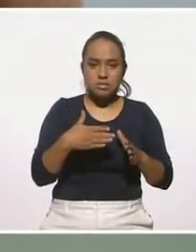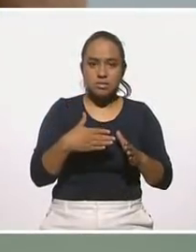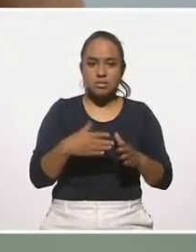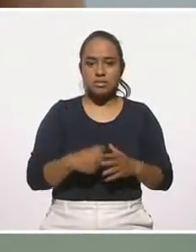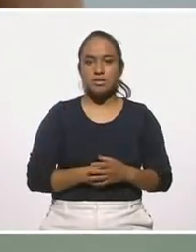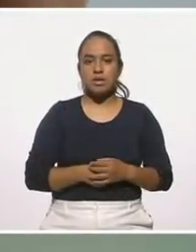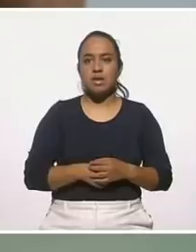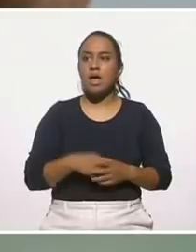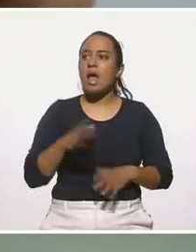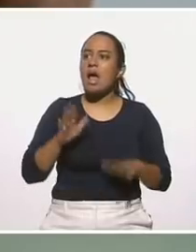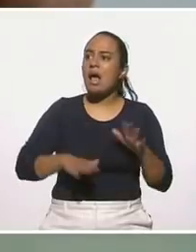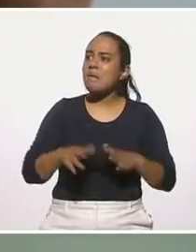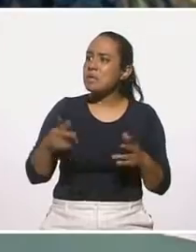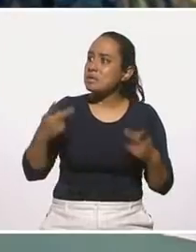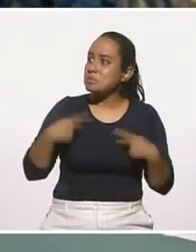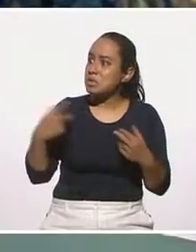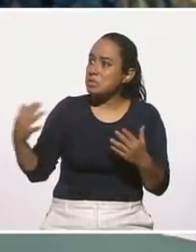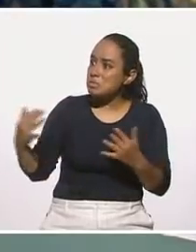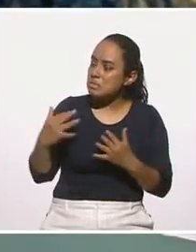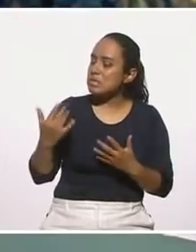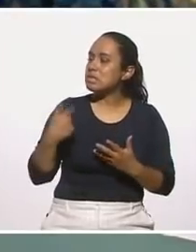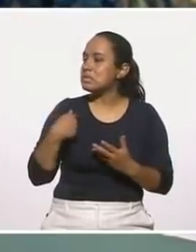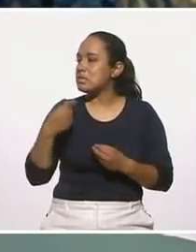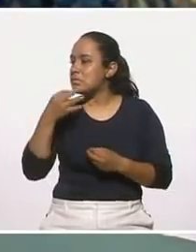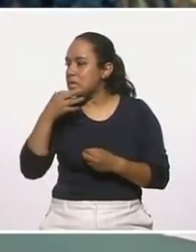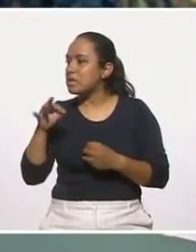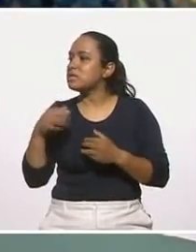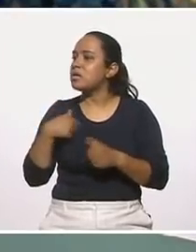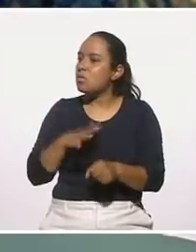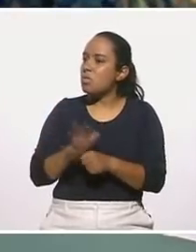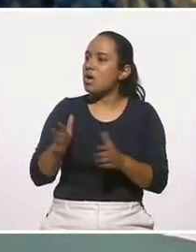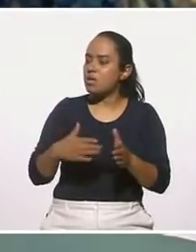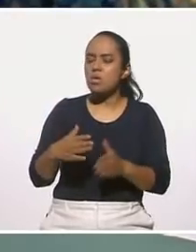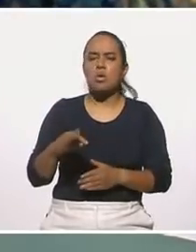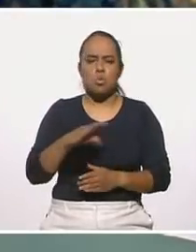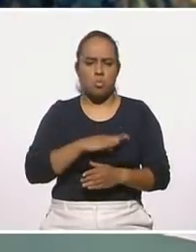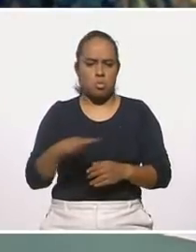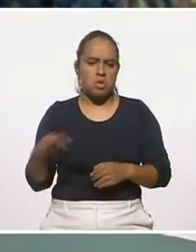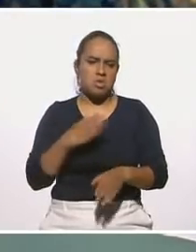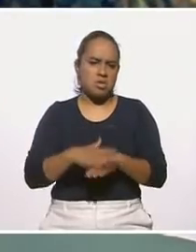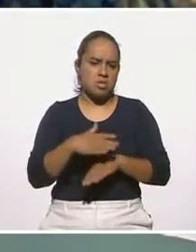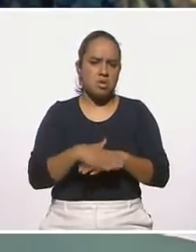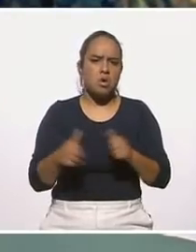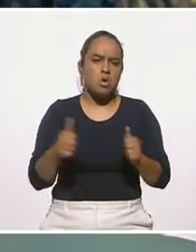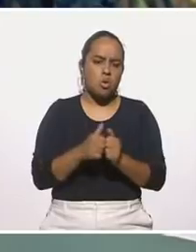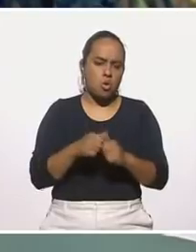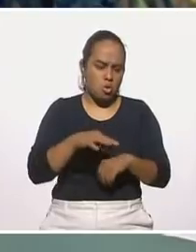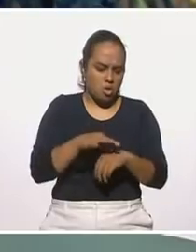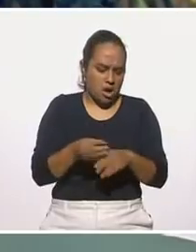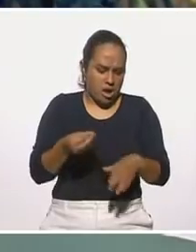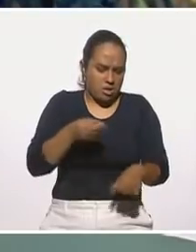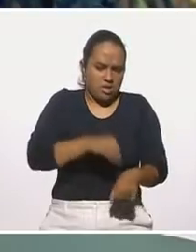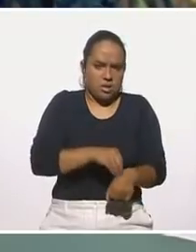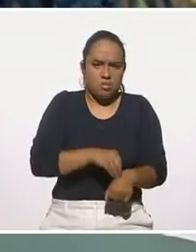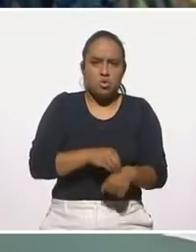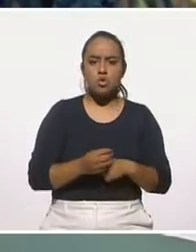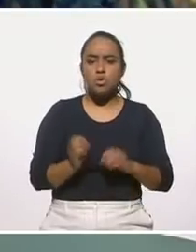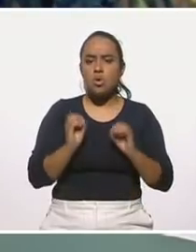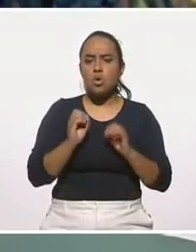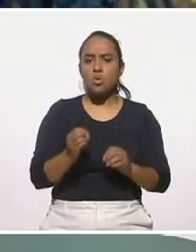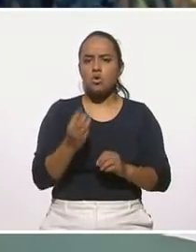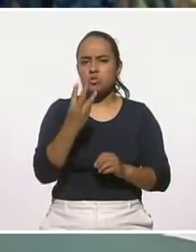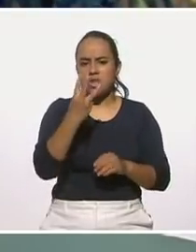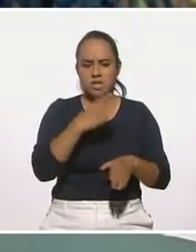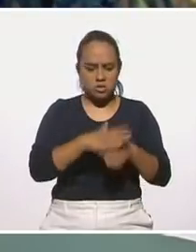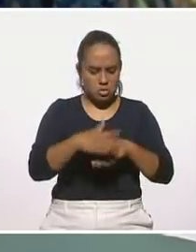visita o que hago de comer, pues sacamos ahí y lo podemos acompañar con cualquier carne o simplemente con dos o tres